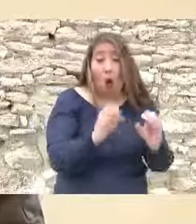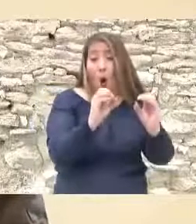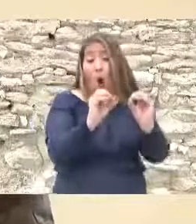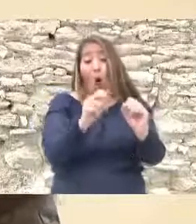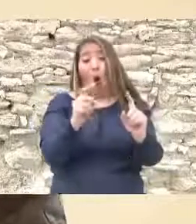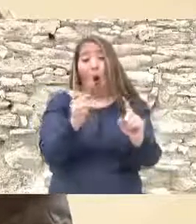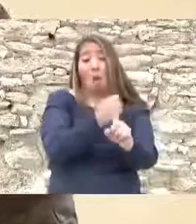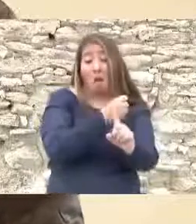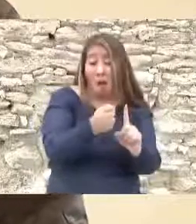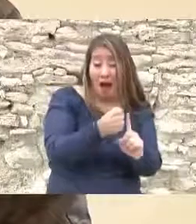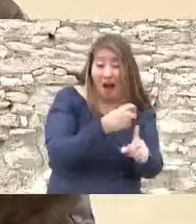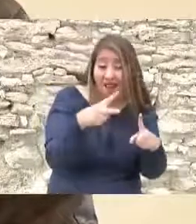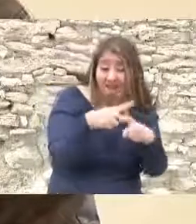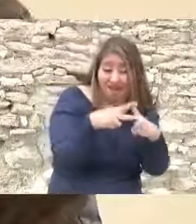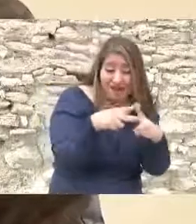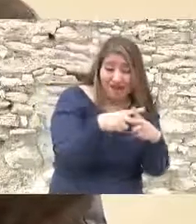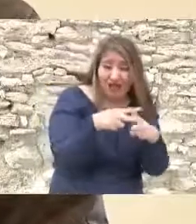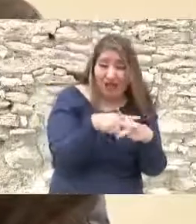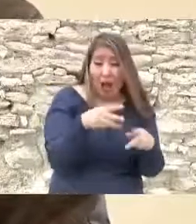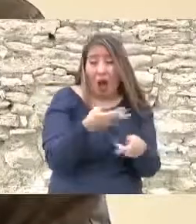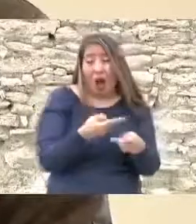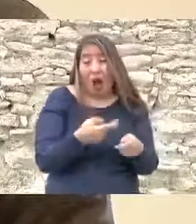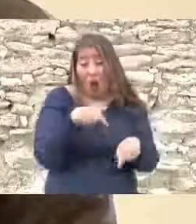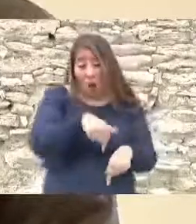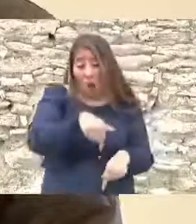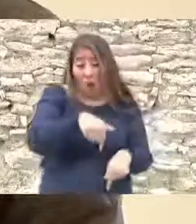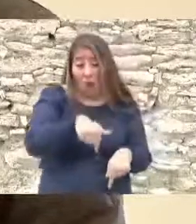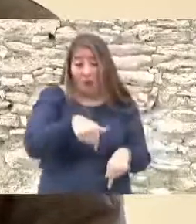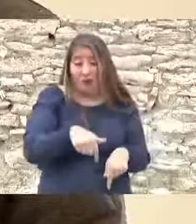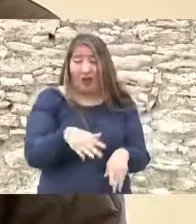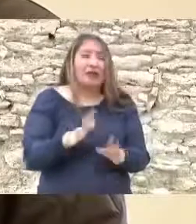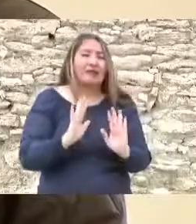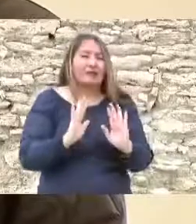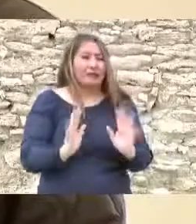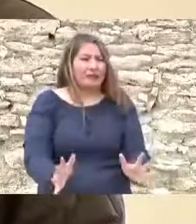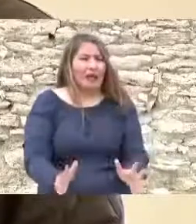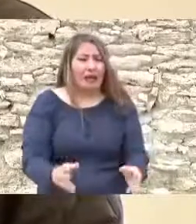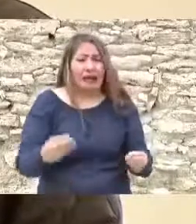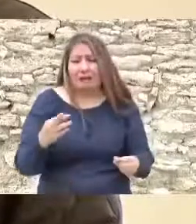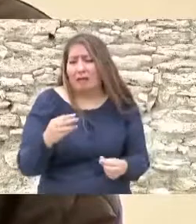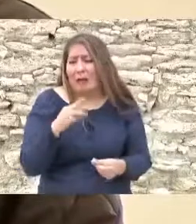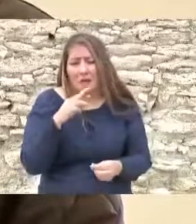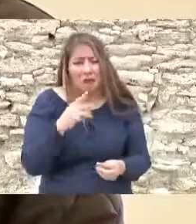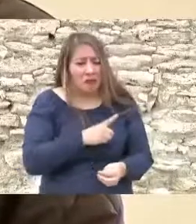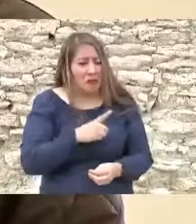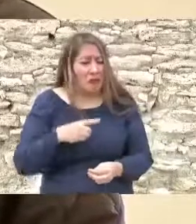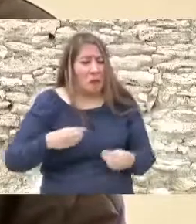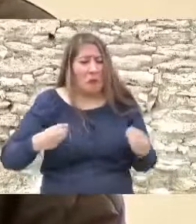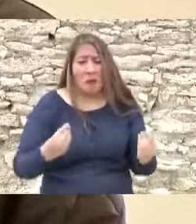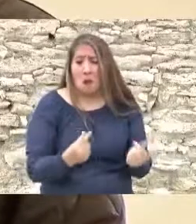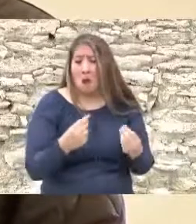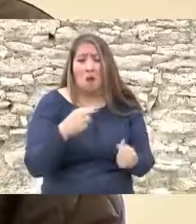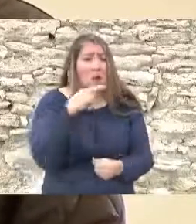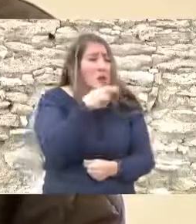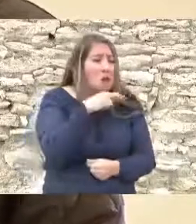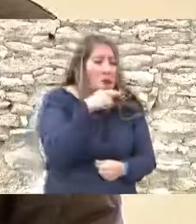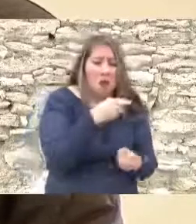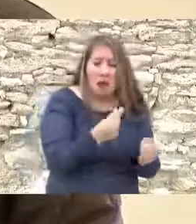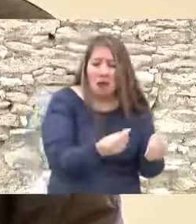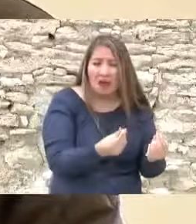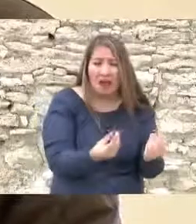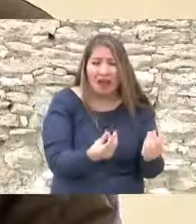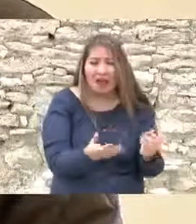se padece en nuestros tiempos por eso tenemos que apurarnos esmerarnos en que